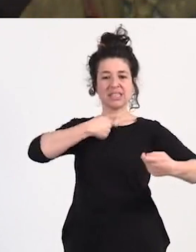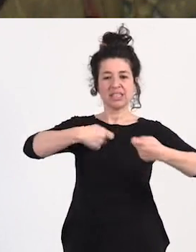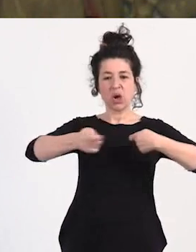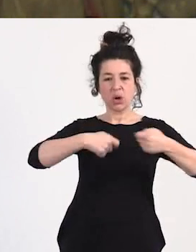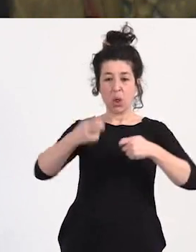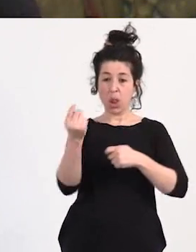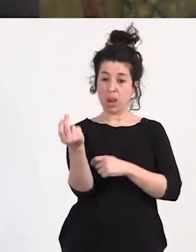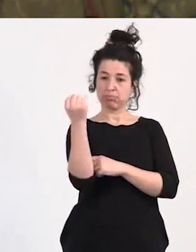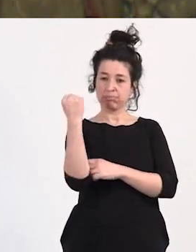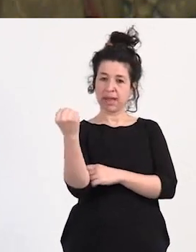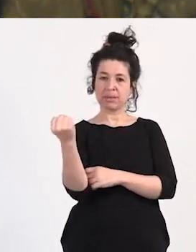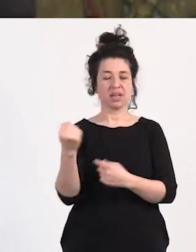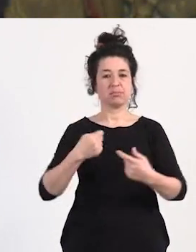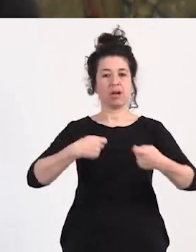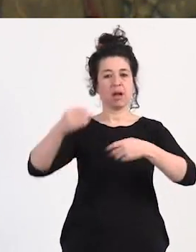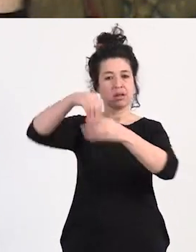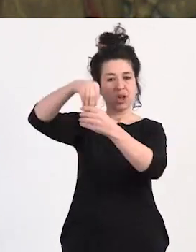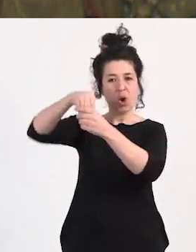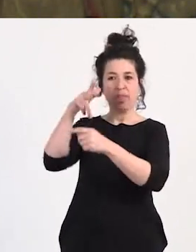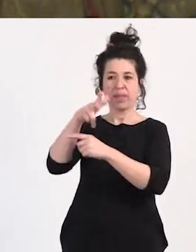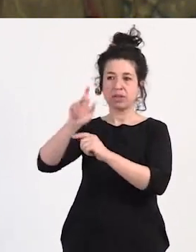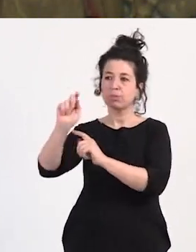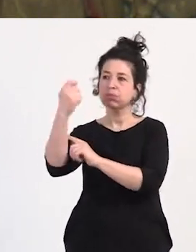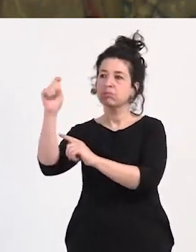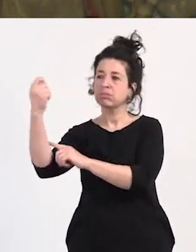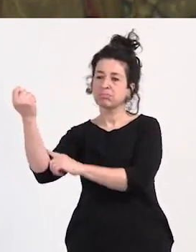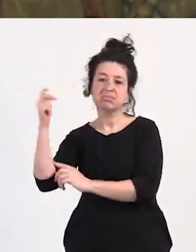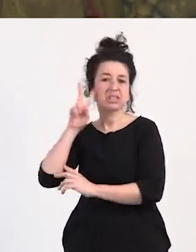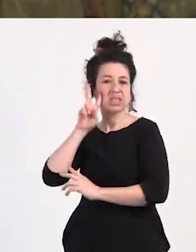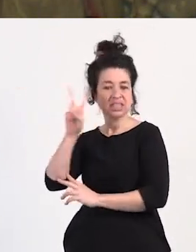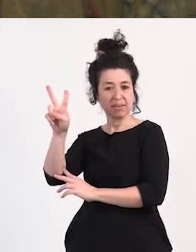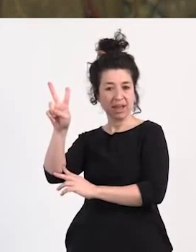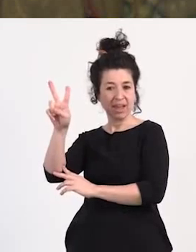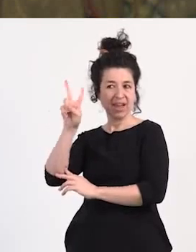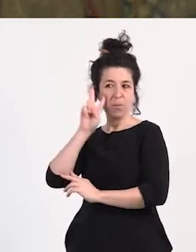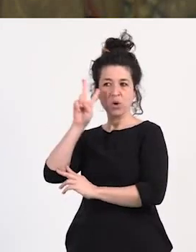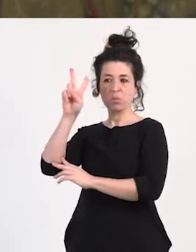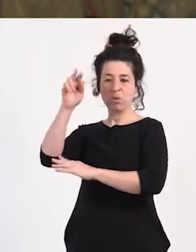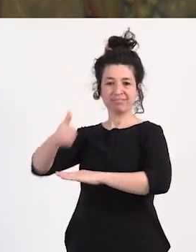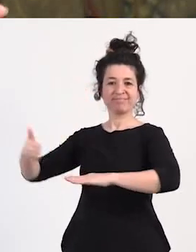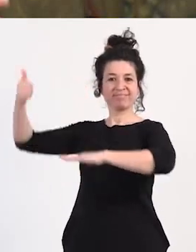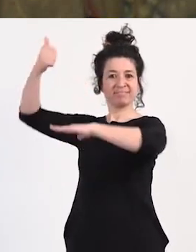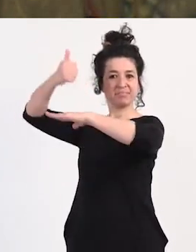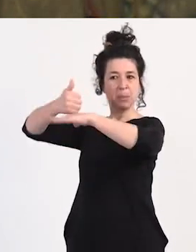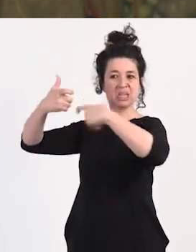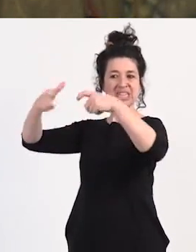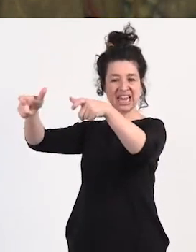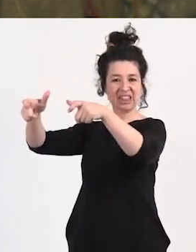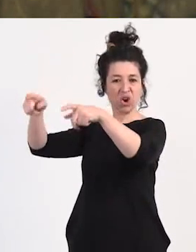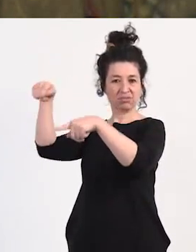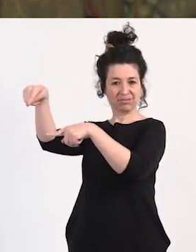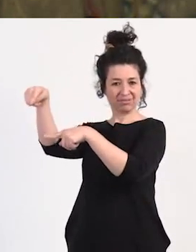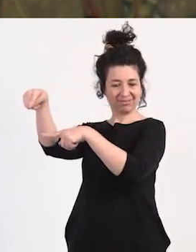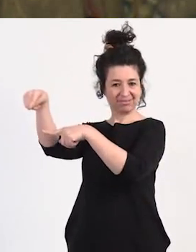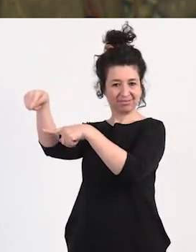del capitalismo del imaginario de los derechos que han logrado y como es elitista pertenecer a este sector y como